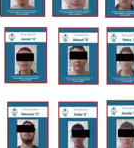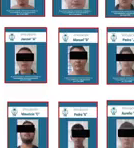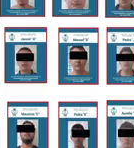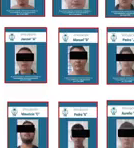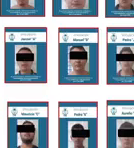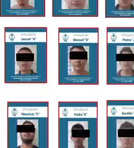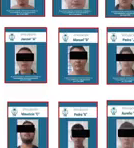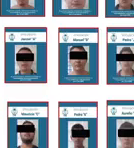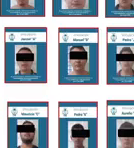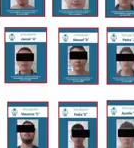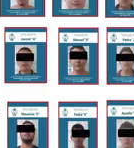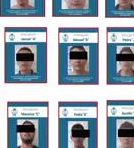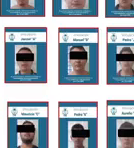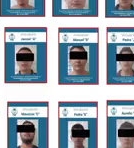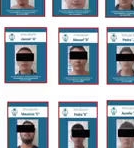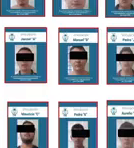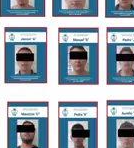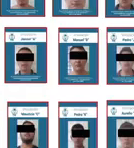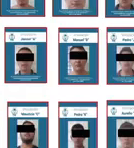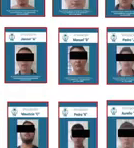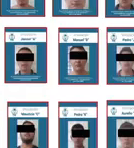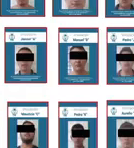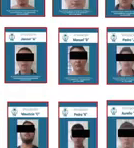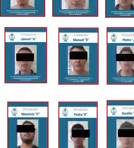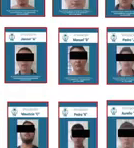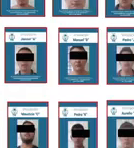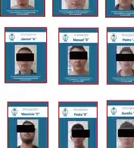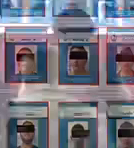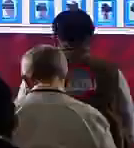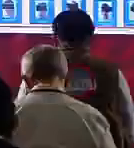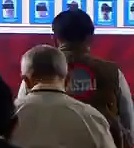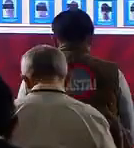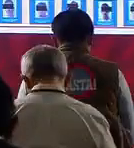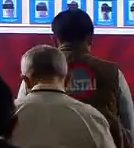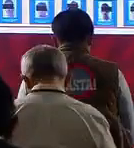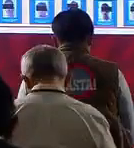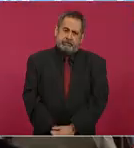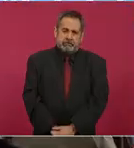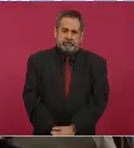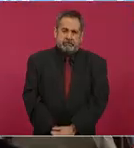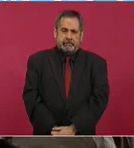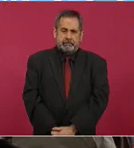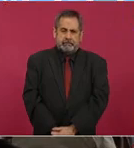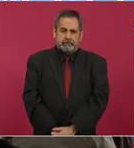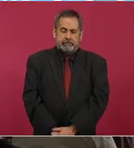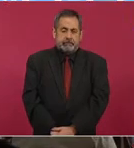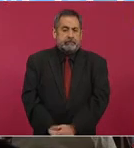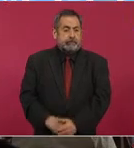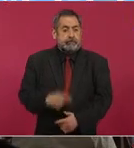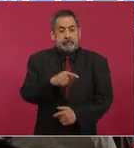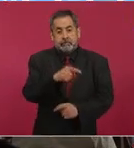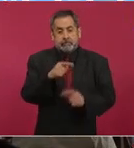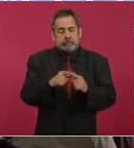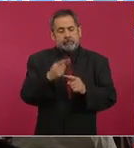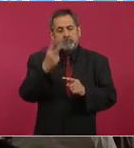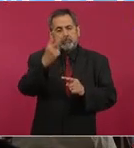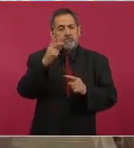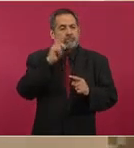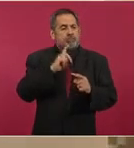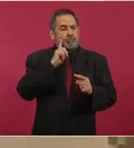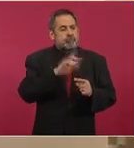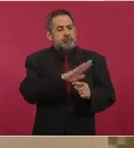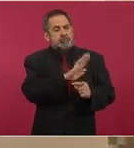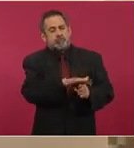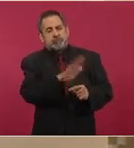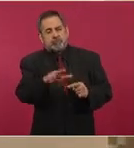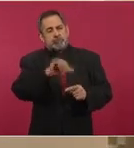Malquerida, el año pasado, donde fueron privadas de la vida dos mujeres de nacionalidad extranjera. Ya se